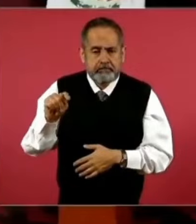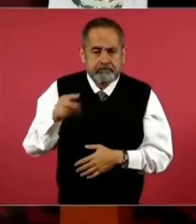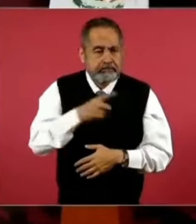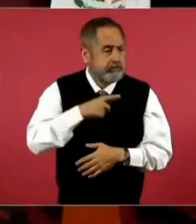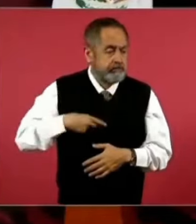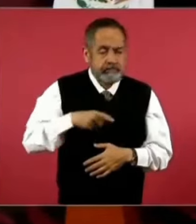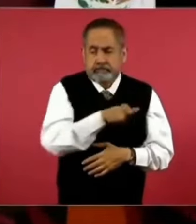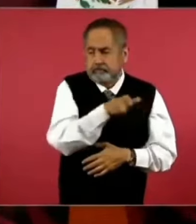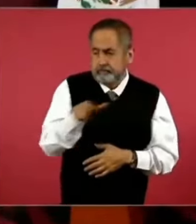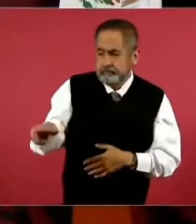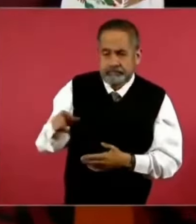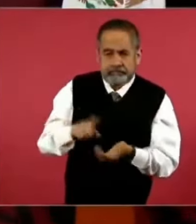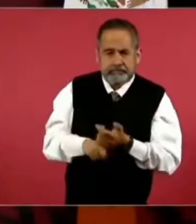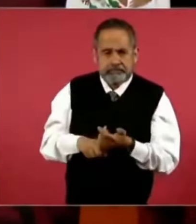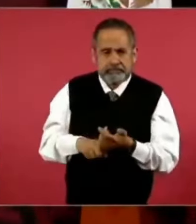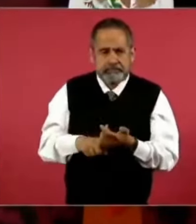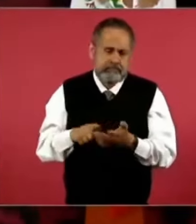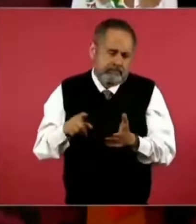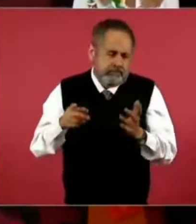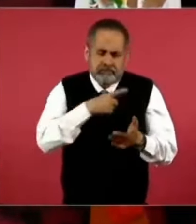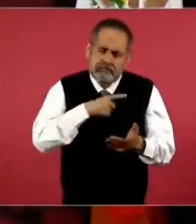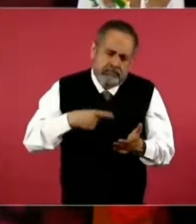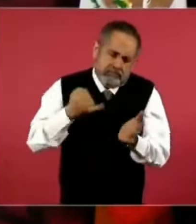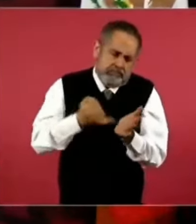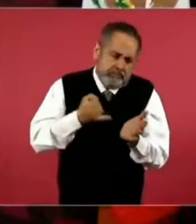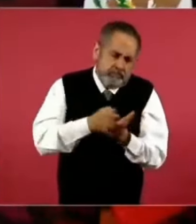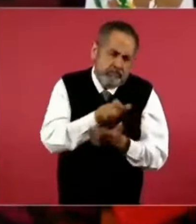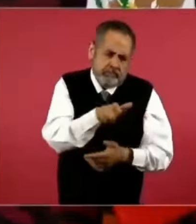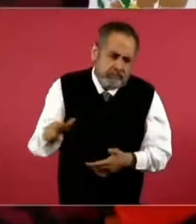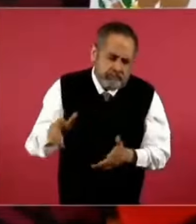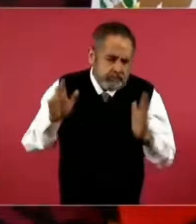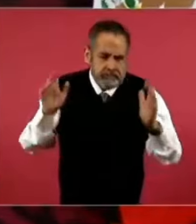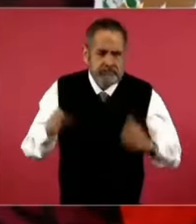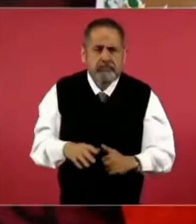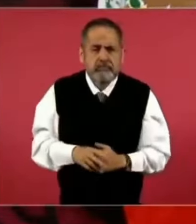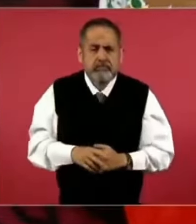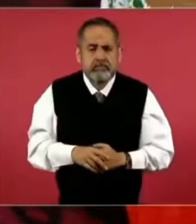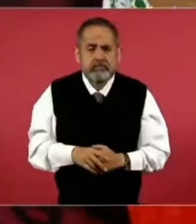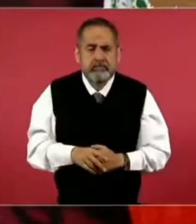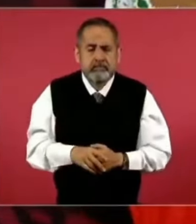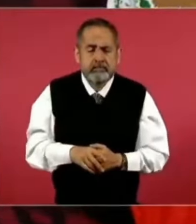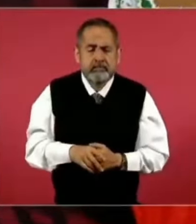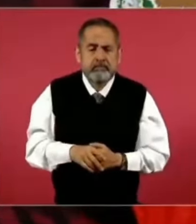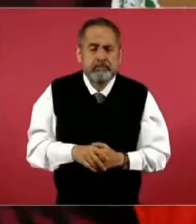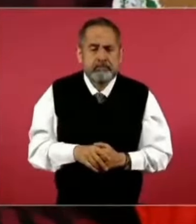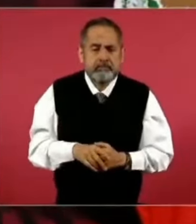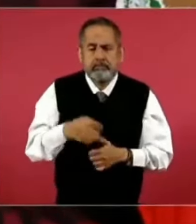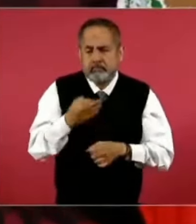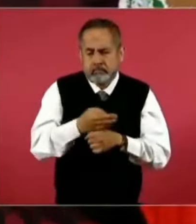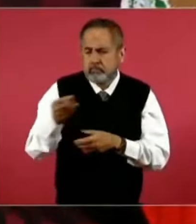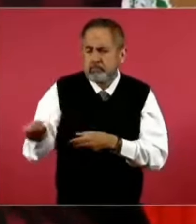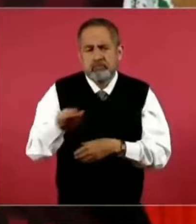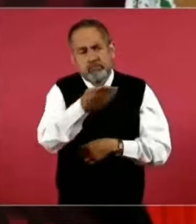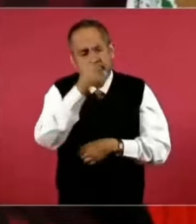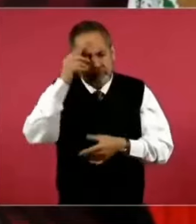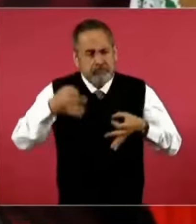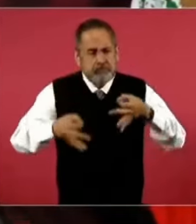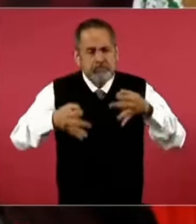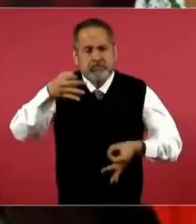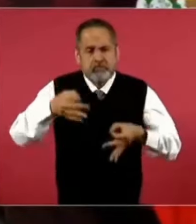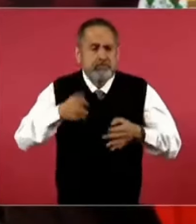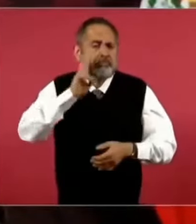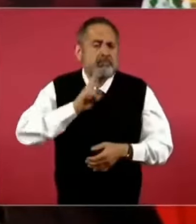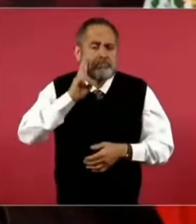a la Hacienda Pública. Y está en un tribunal y se está